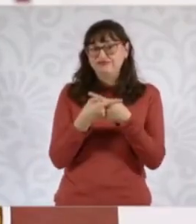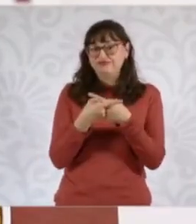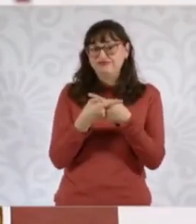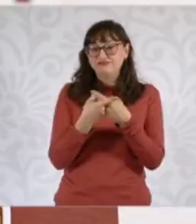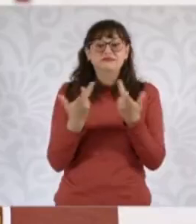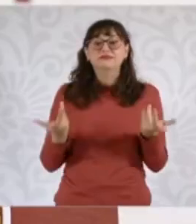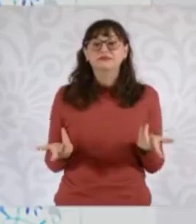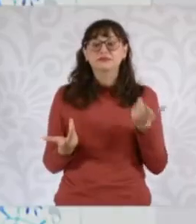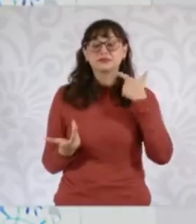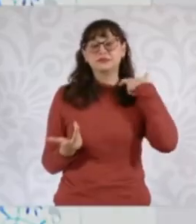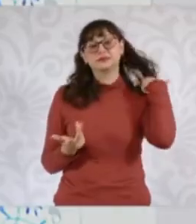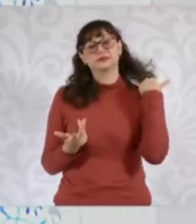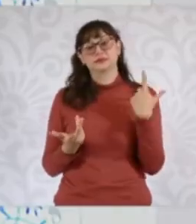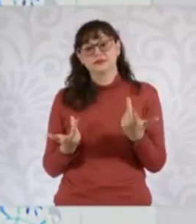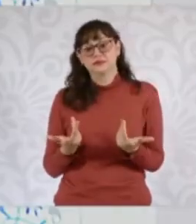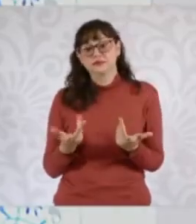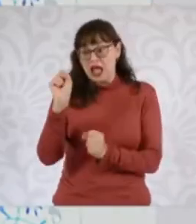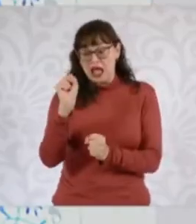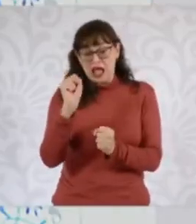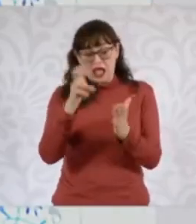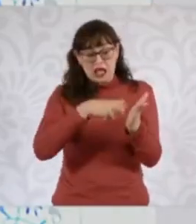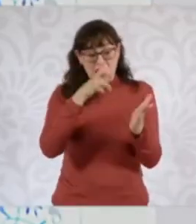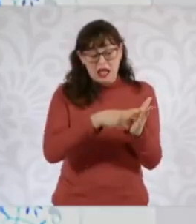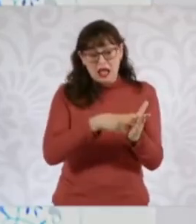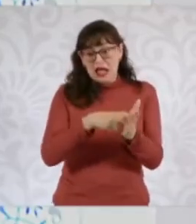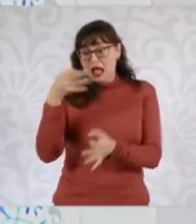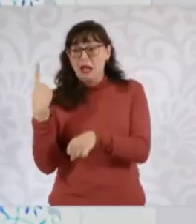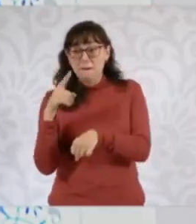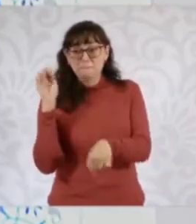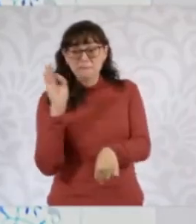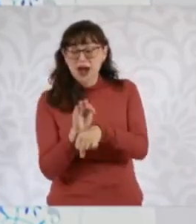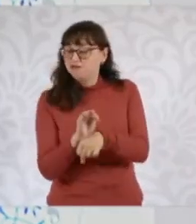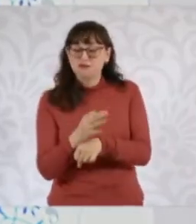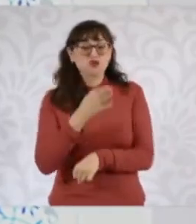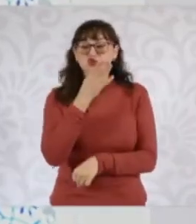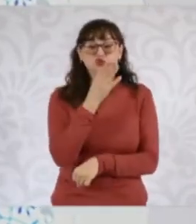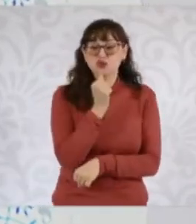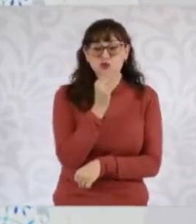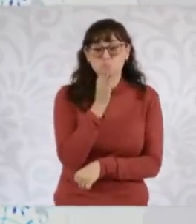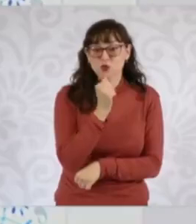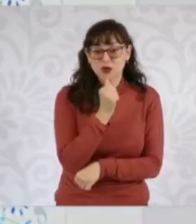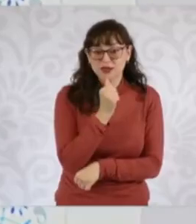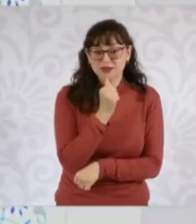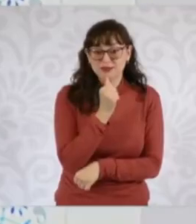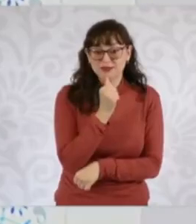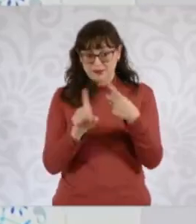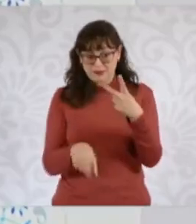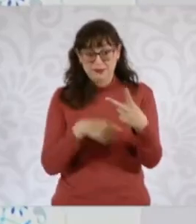amparo no tiene que ver con reformas constitucionales como porque cuando se pide eliminar una